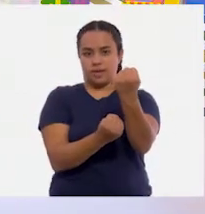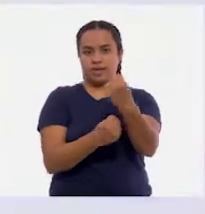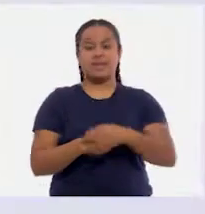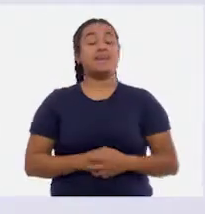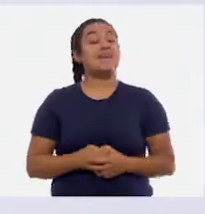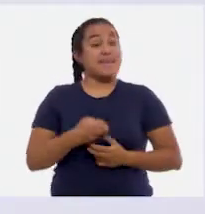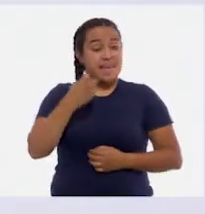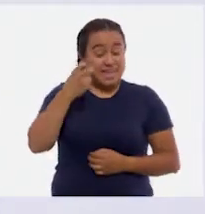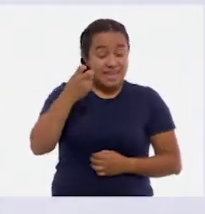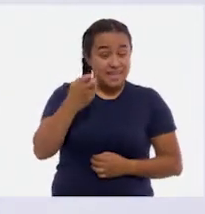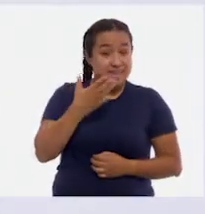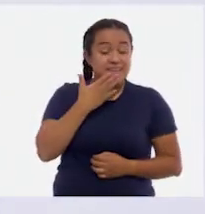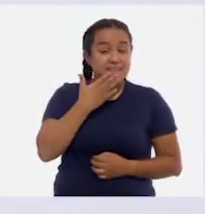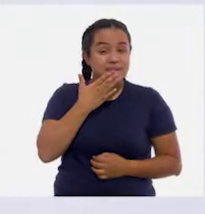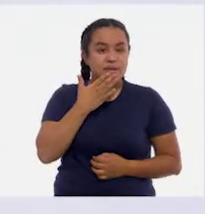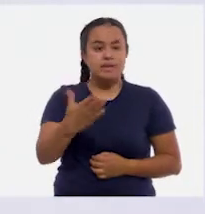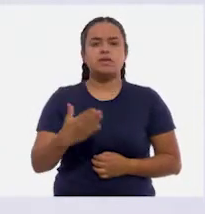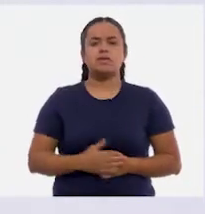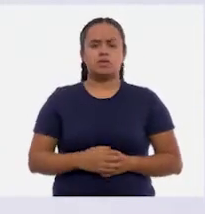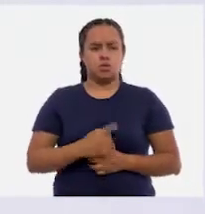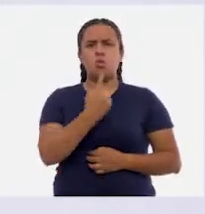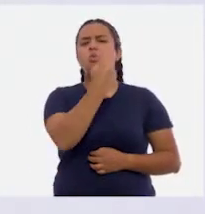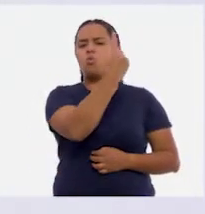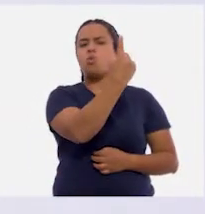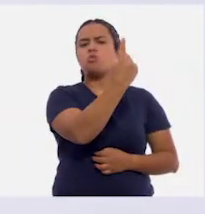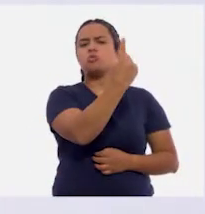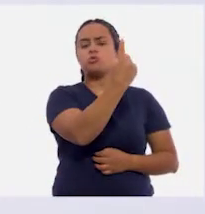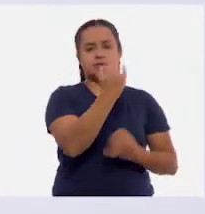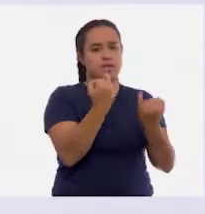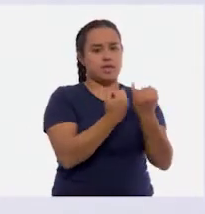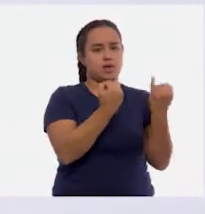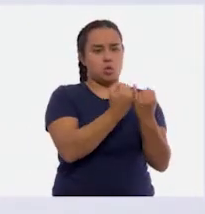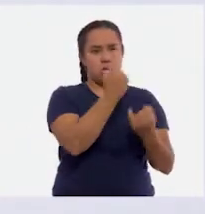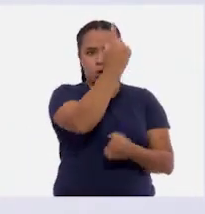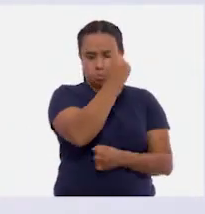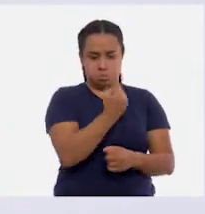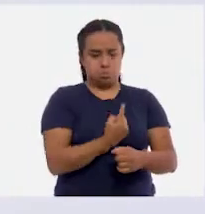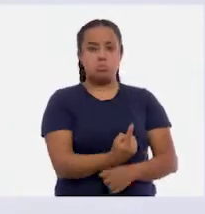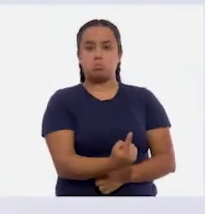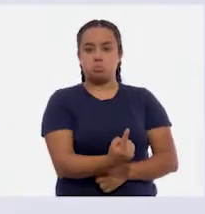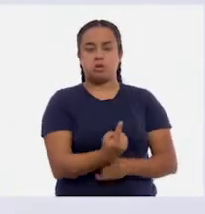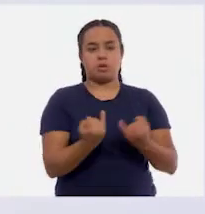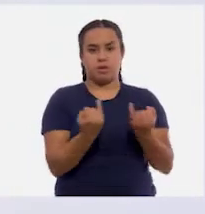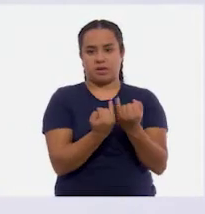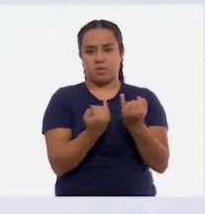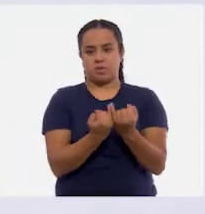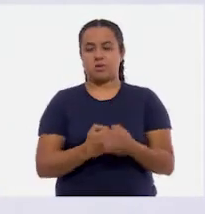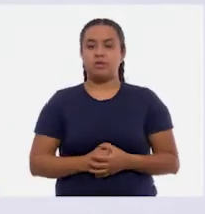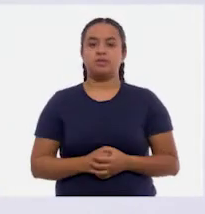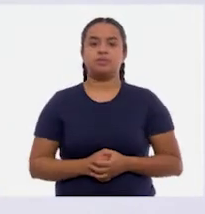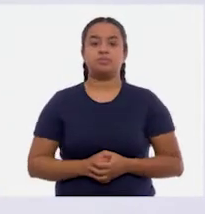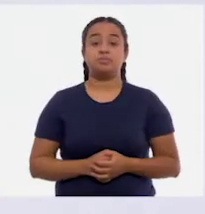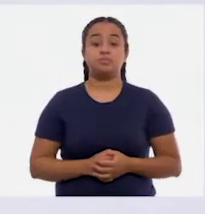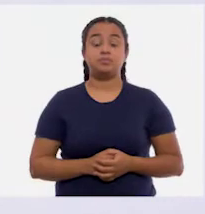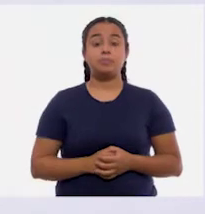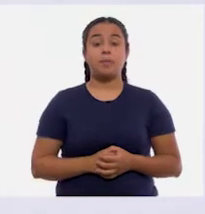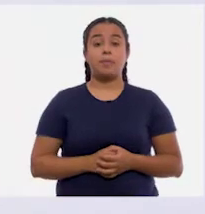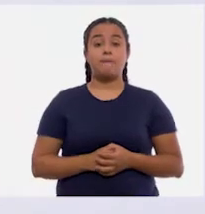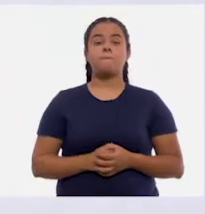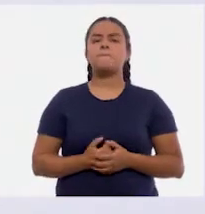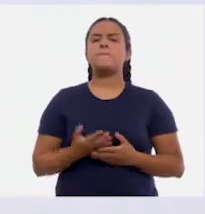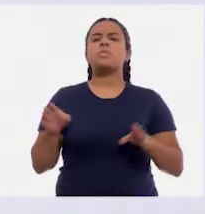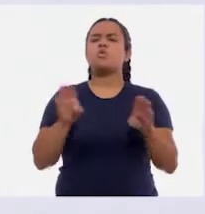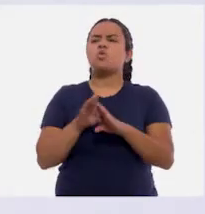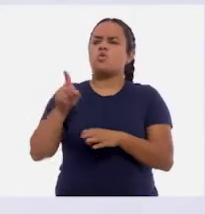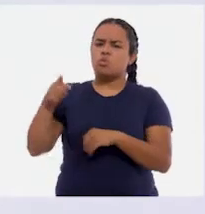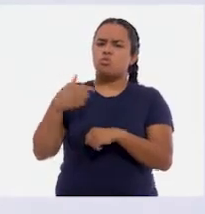Muy bien. ¿Y qué hago con el uno? El uno igual baja así solito porque no tiene nadie más. Así es. Entonces, ¿me puedes decir